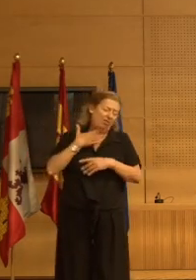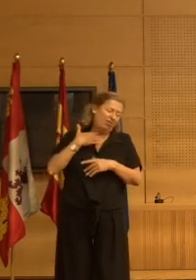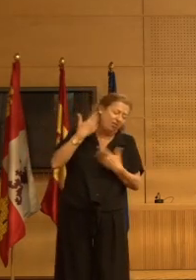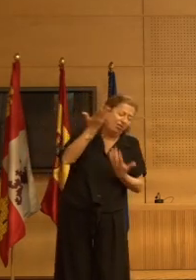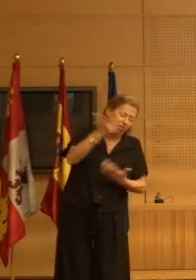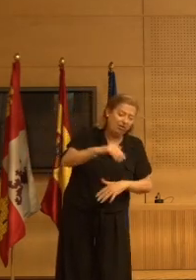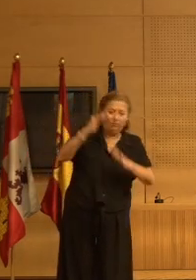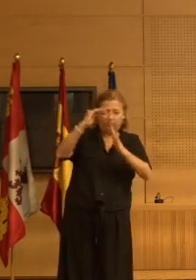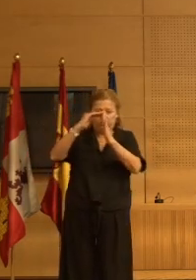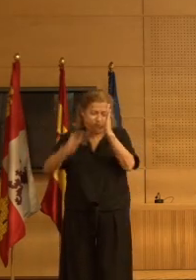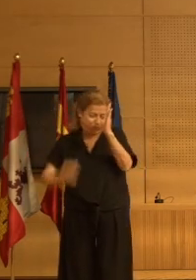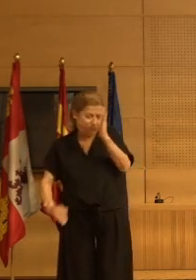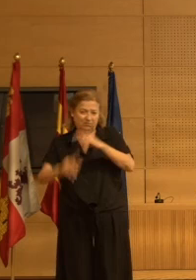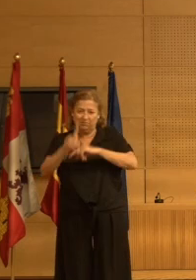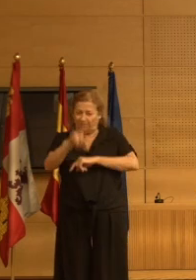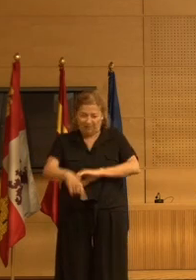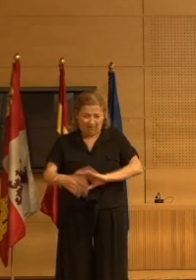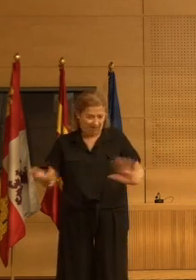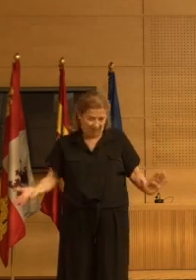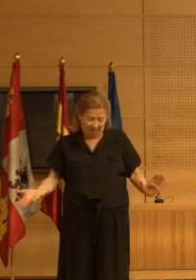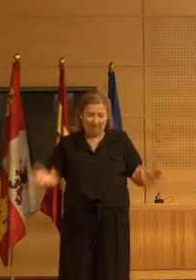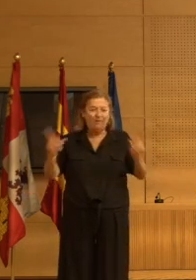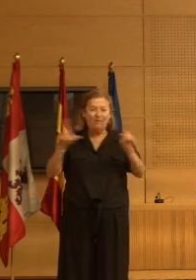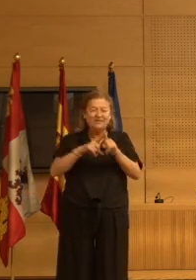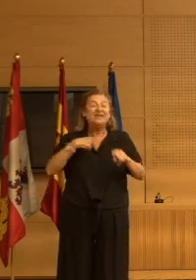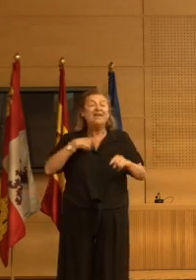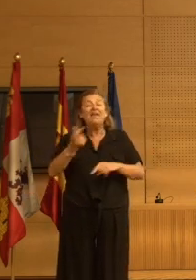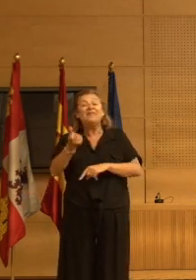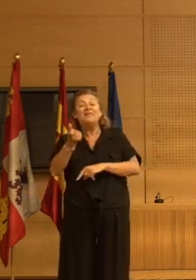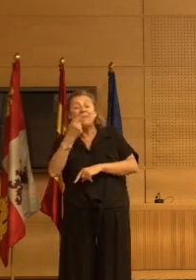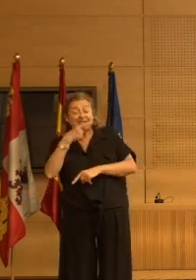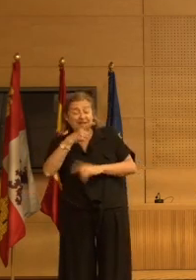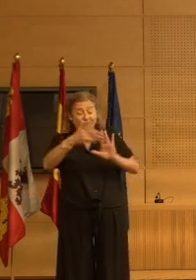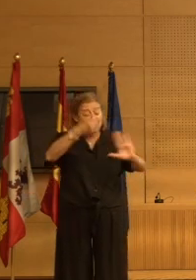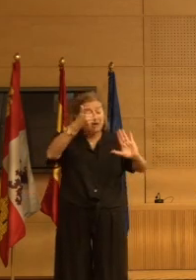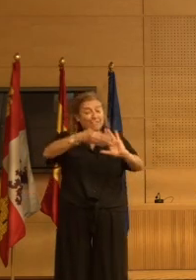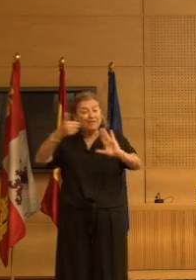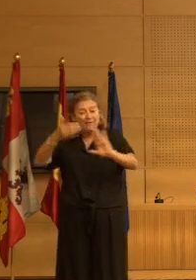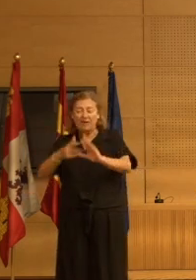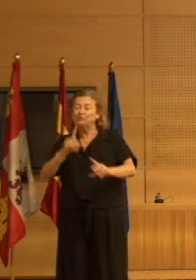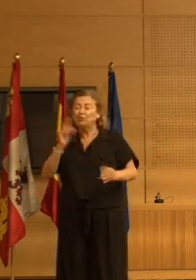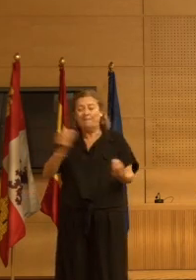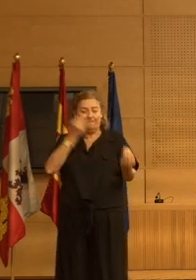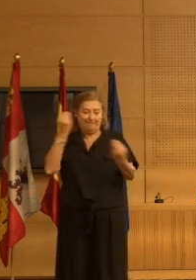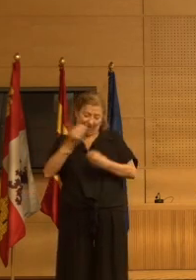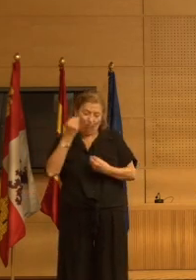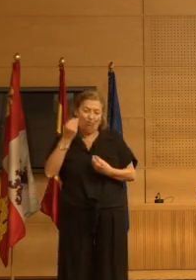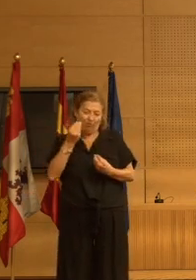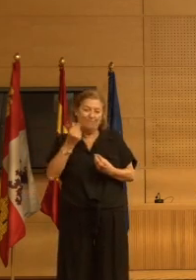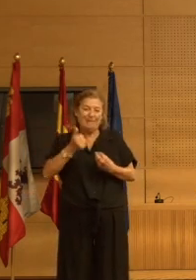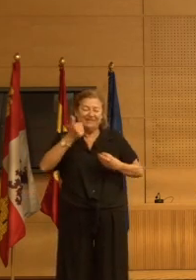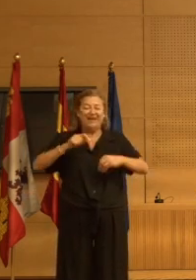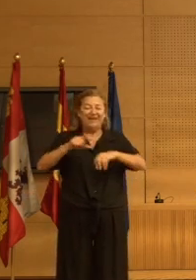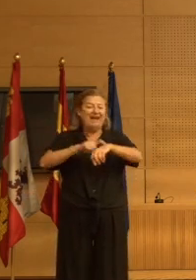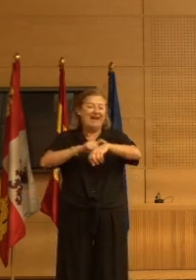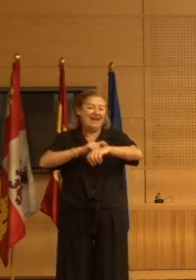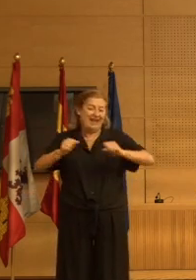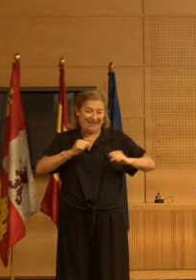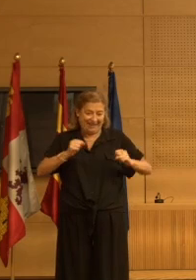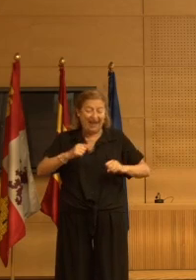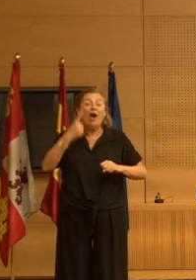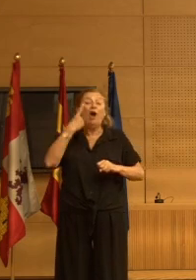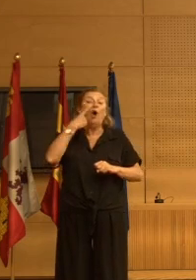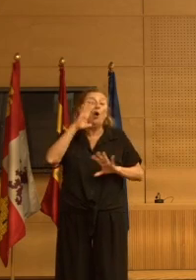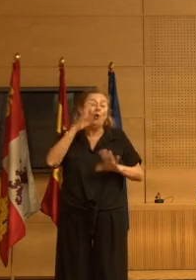lógicamente esto sí era de esperar si quitamos neurolépticos y medicina de cepinas pues hay mucha menos apatía ¿no? vale ojo que van a venir las